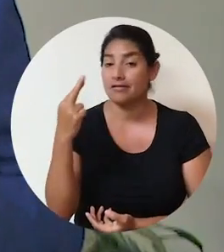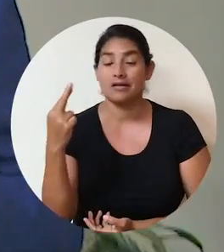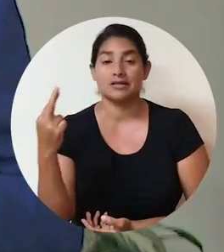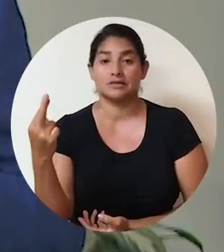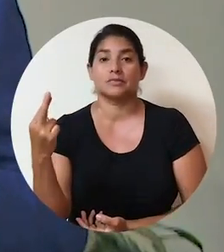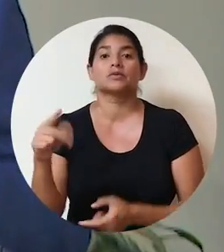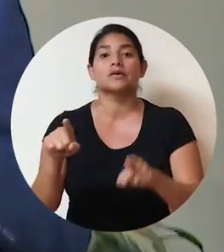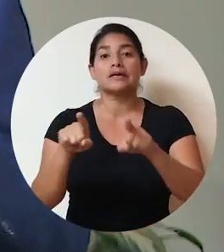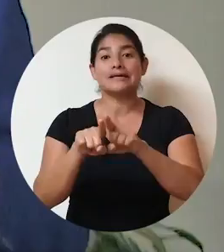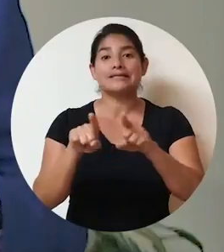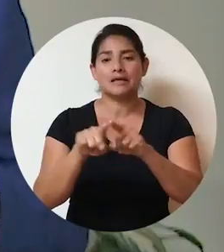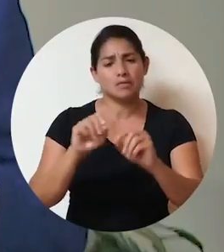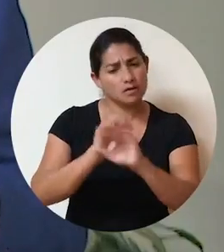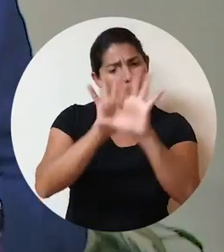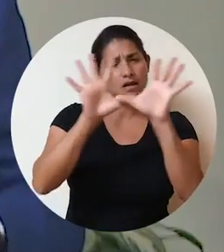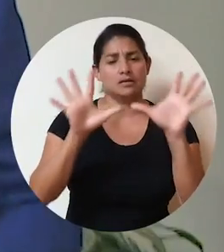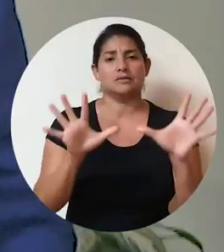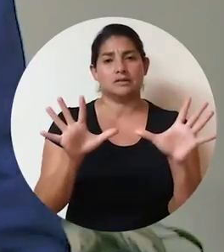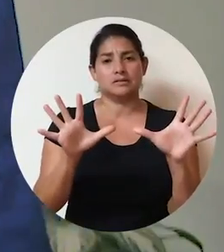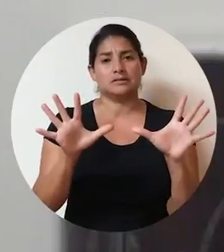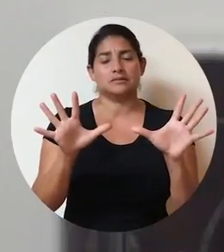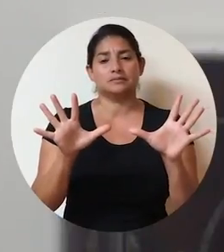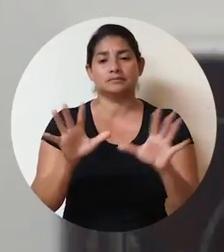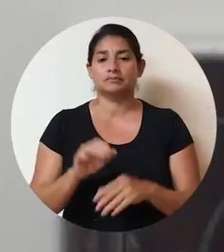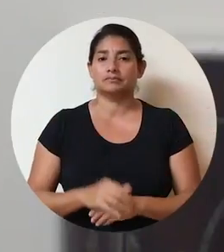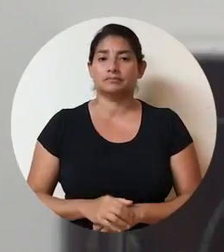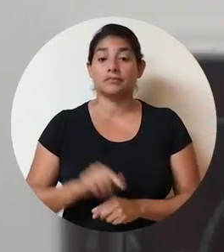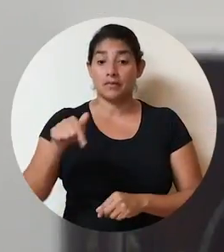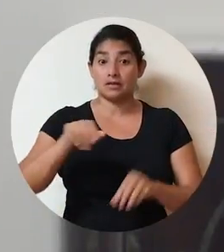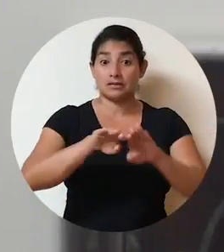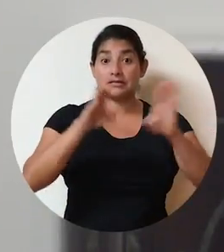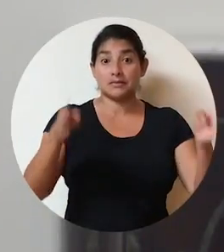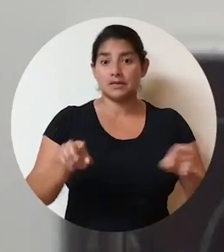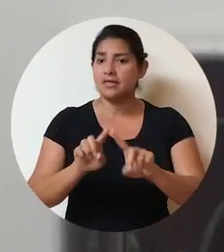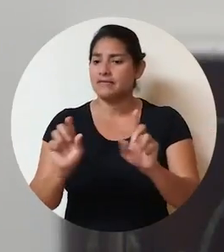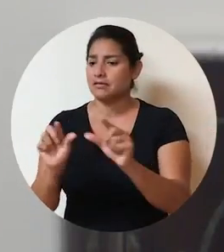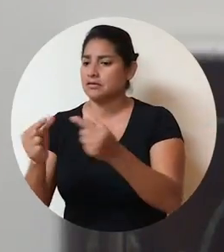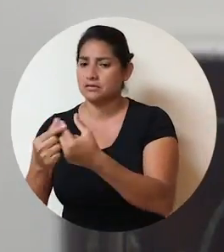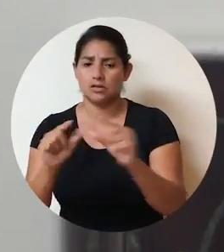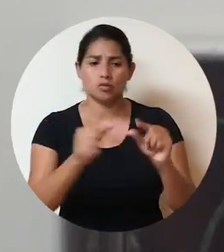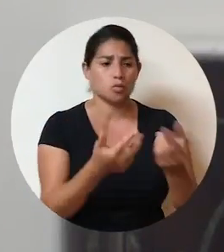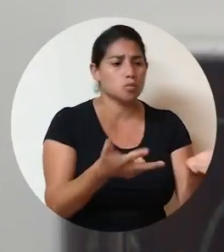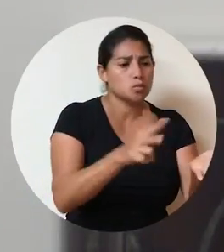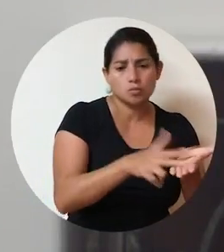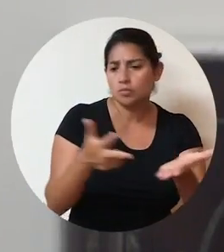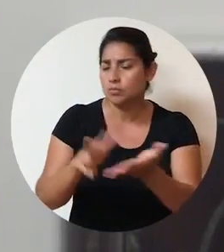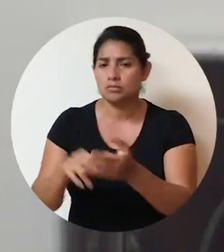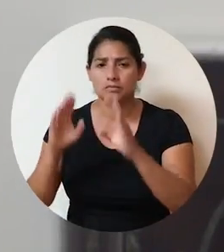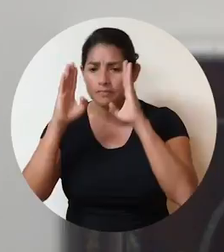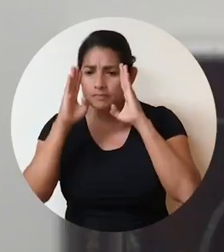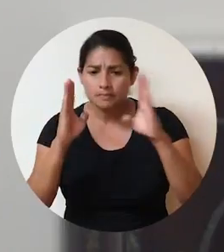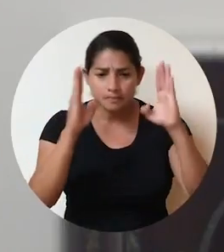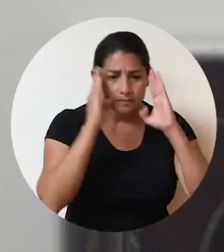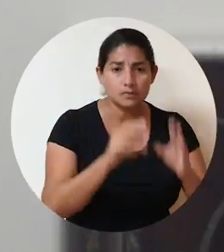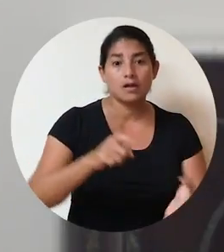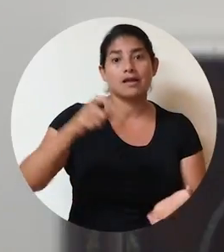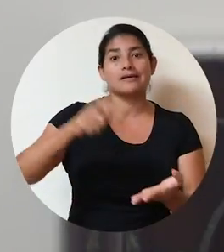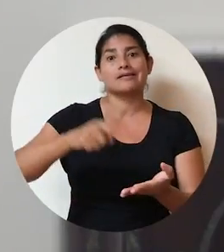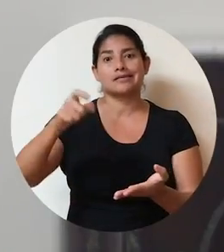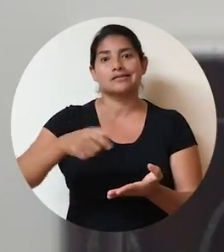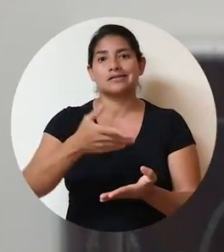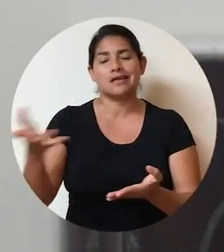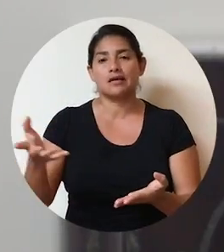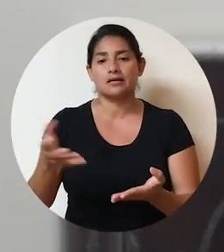respeto y de la transparencia. En esta mesa multisectorial de acuerdos atenderemos la